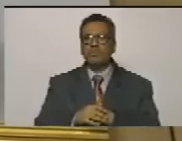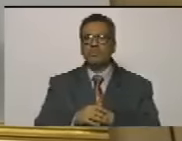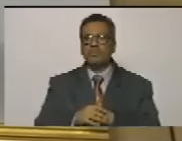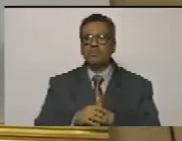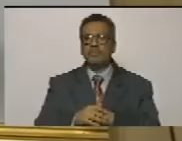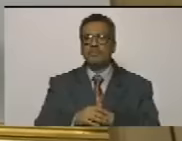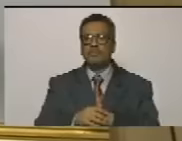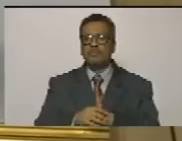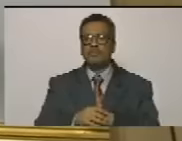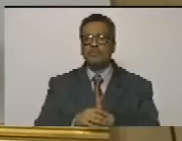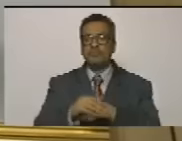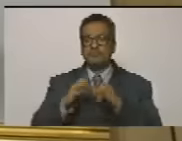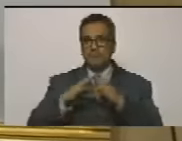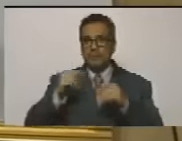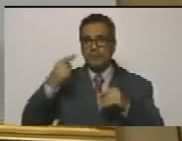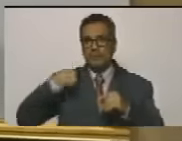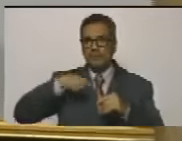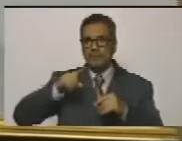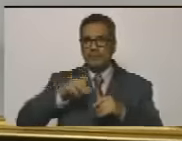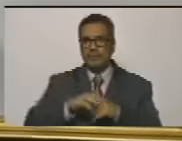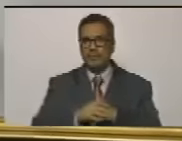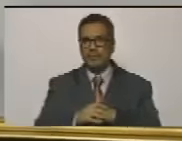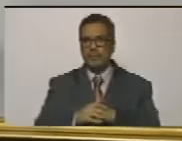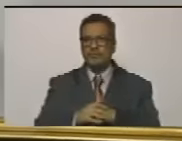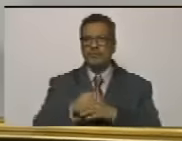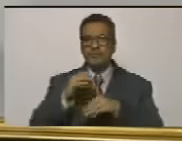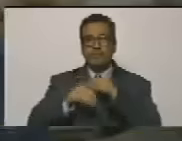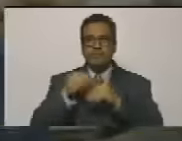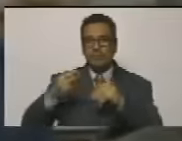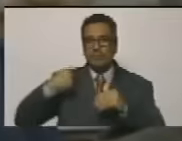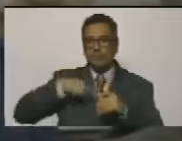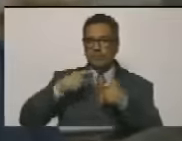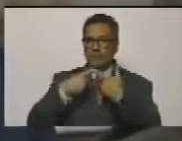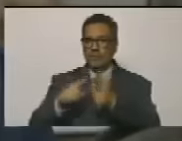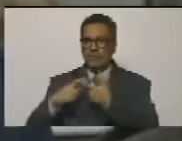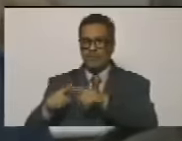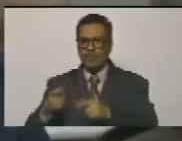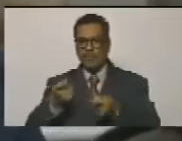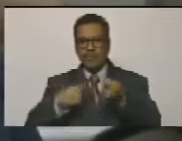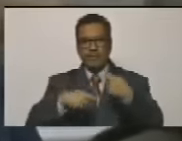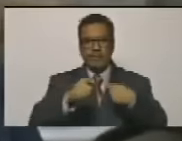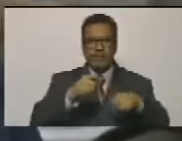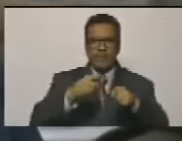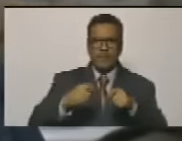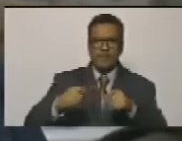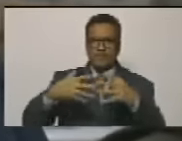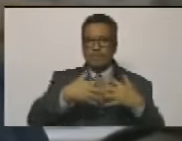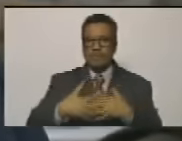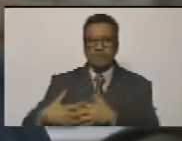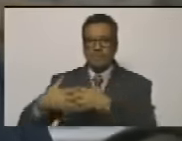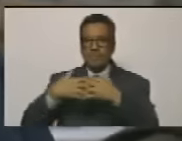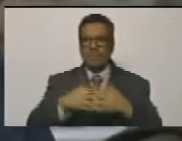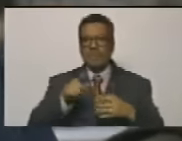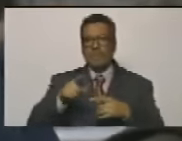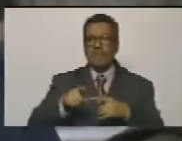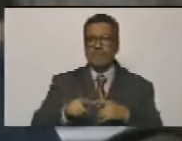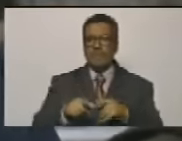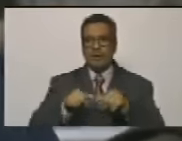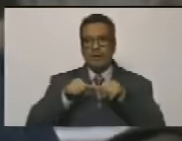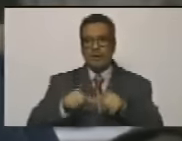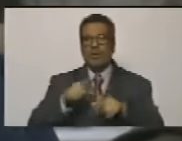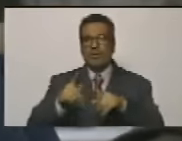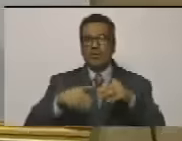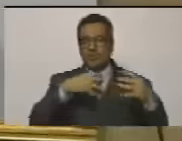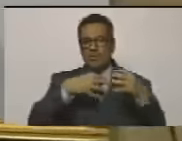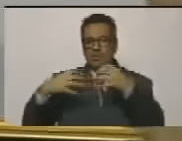el afán que tiene que han tenido las distintas administraciones de los Estados Unidos de América de instaurar